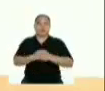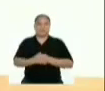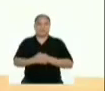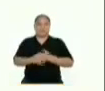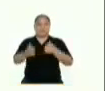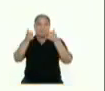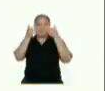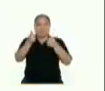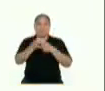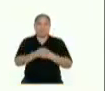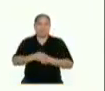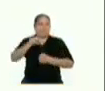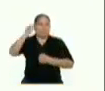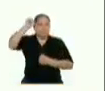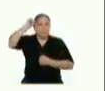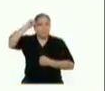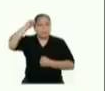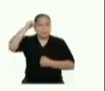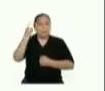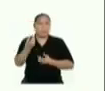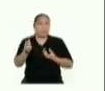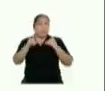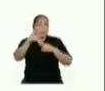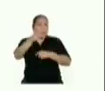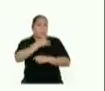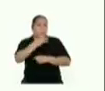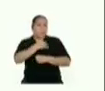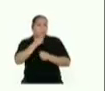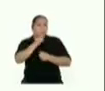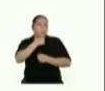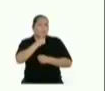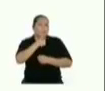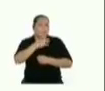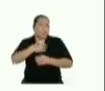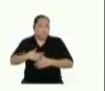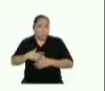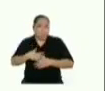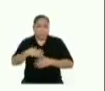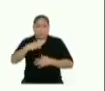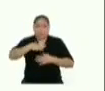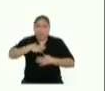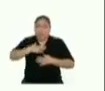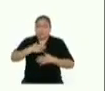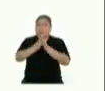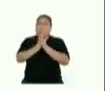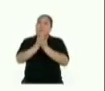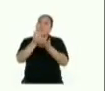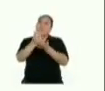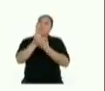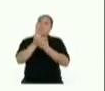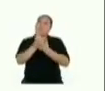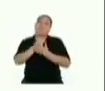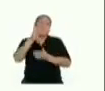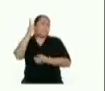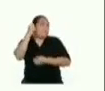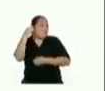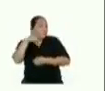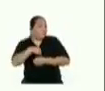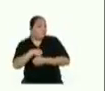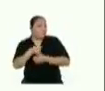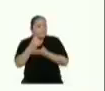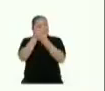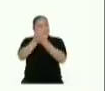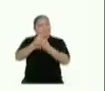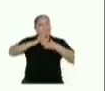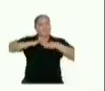Eso es. Recuerda que cada dolor es un grito por parte de nuestro cuerpo. Escúchalos y ayuda